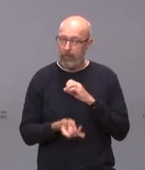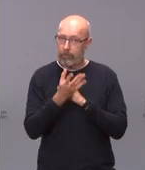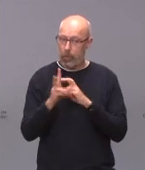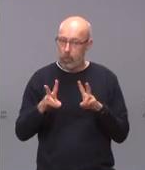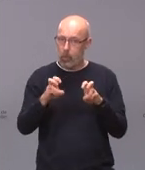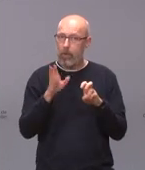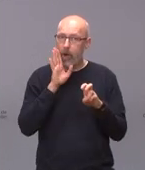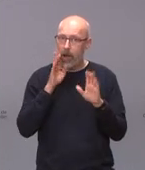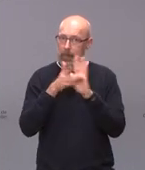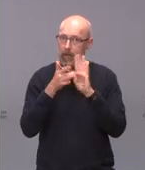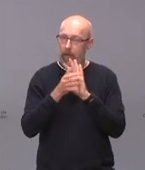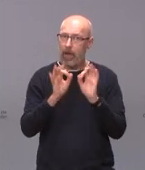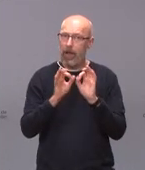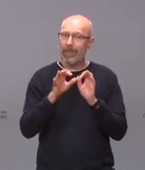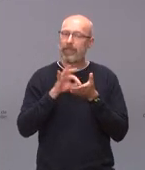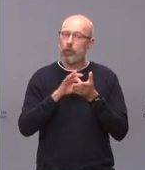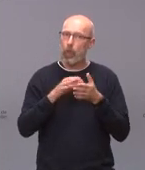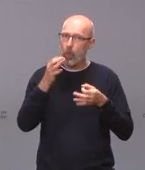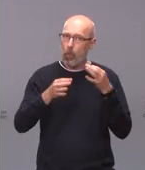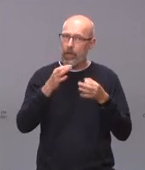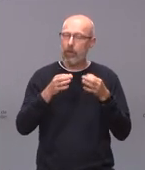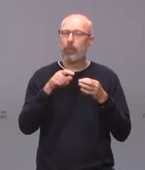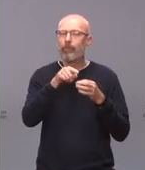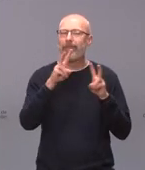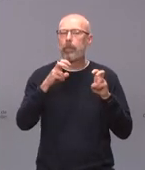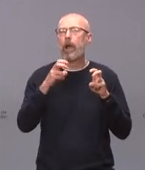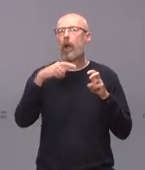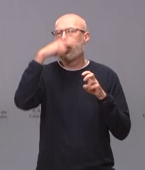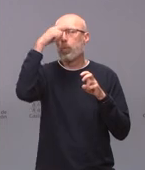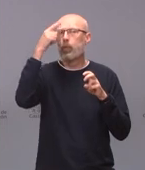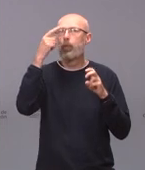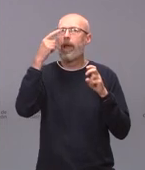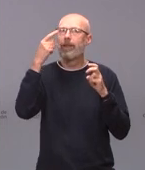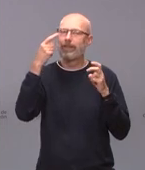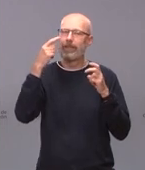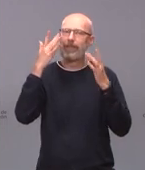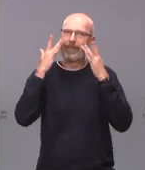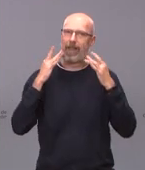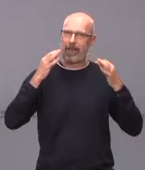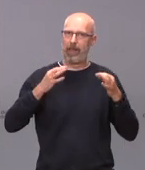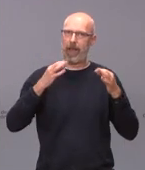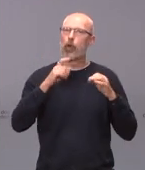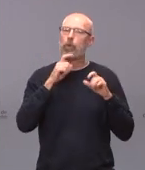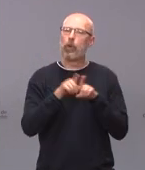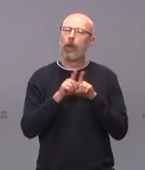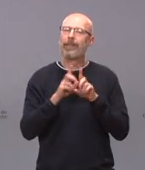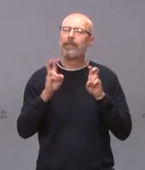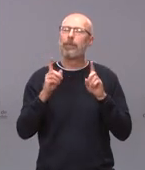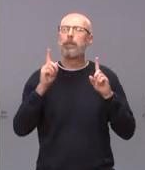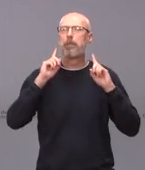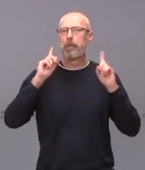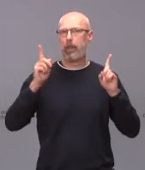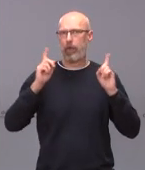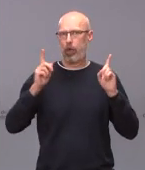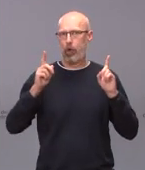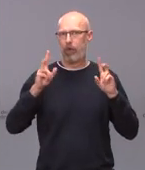de los servicios jurídicos es esa cultura de la integridad a través de la prevención principalmente en el ámbito